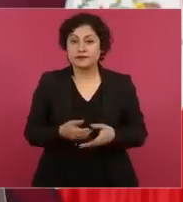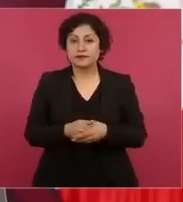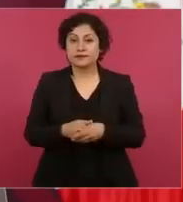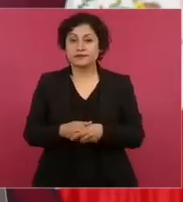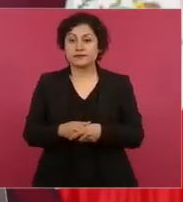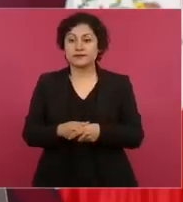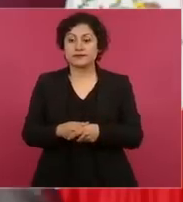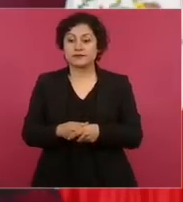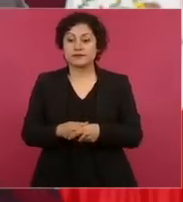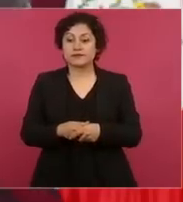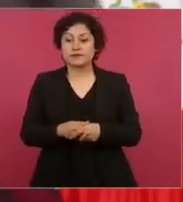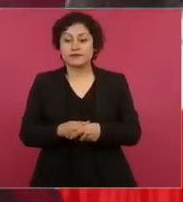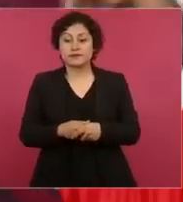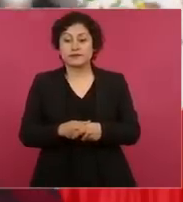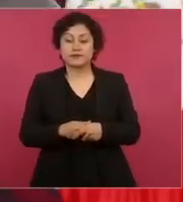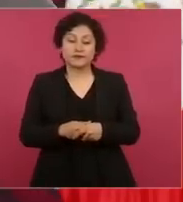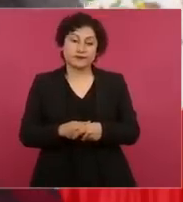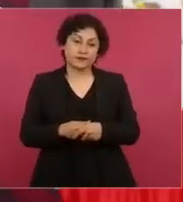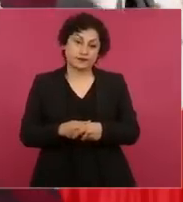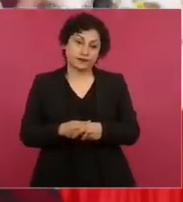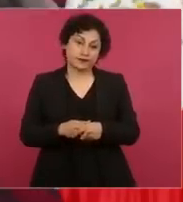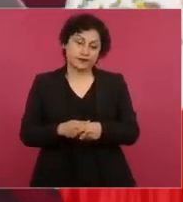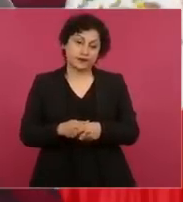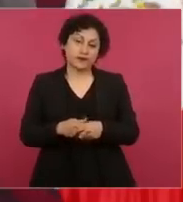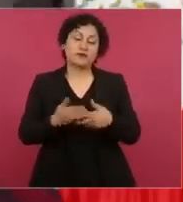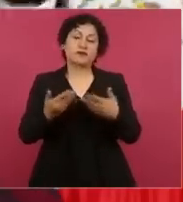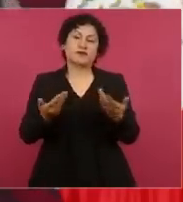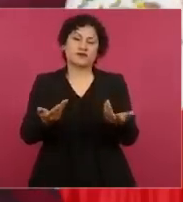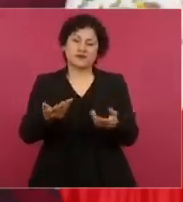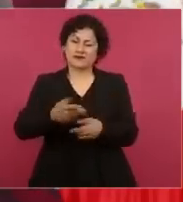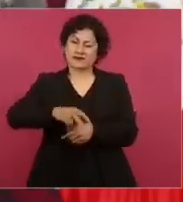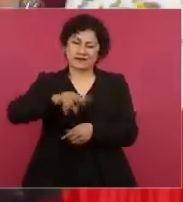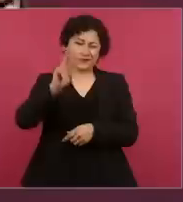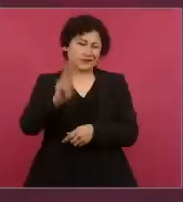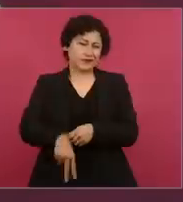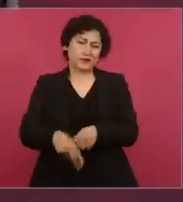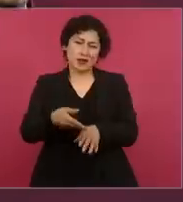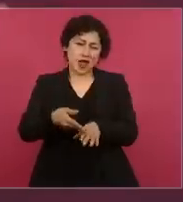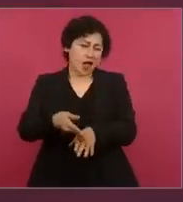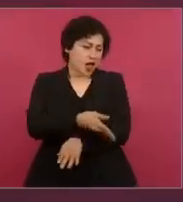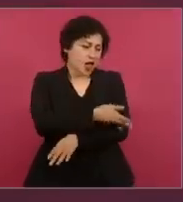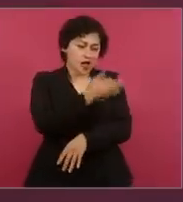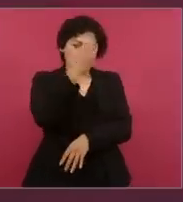Es que antes habían demasiados matices,